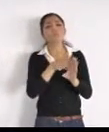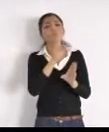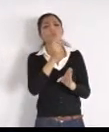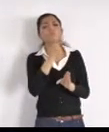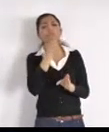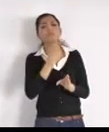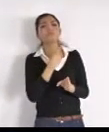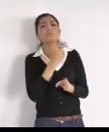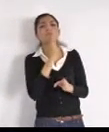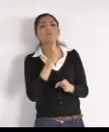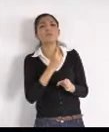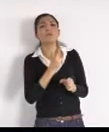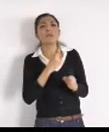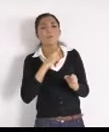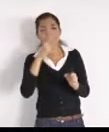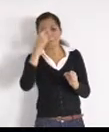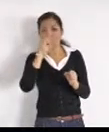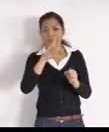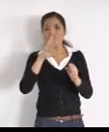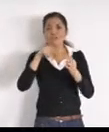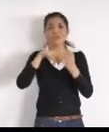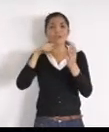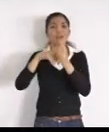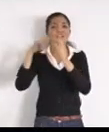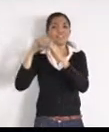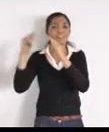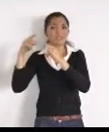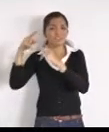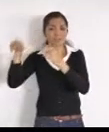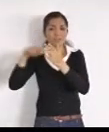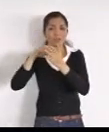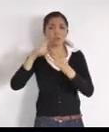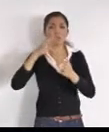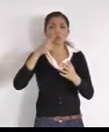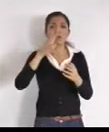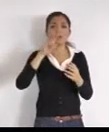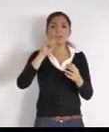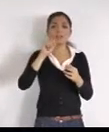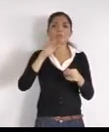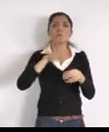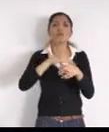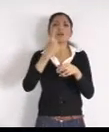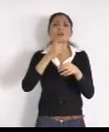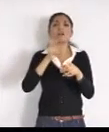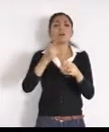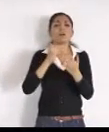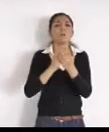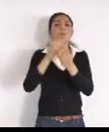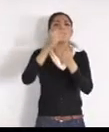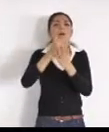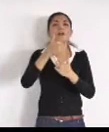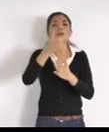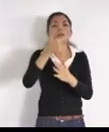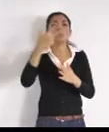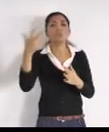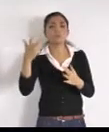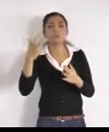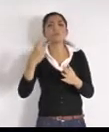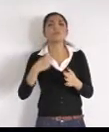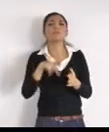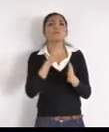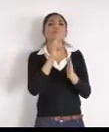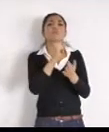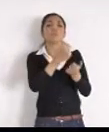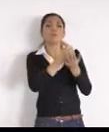que hayan subido, la cuota de 6 a 8 pesos, y que en verdad, nos ayuda a solucionar, este problema, y para recudar fondos, sí, ojalá, la verdad, se tome,